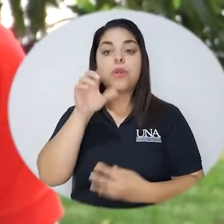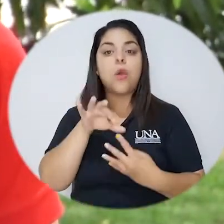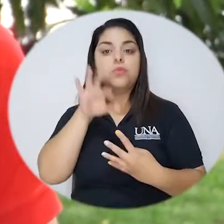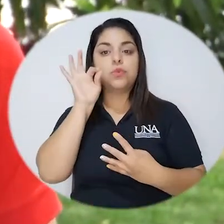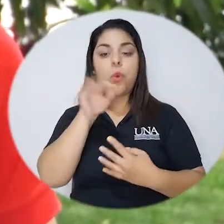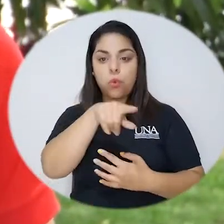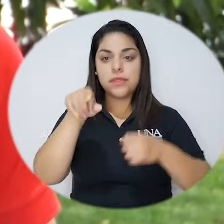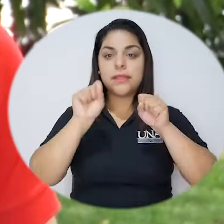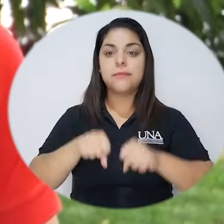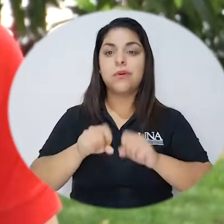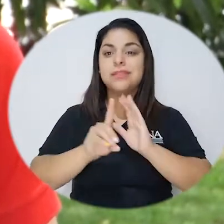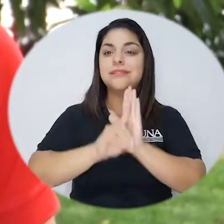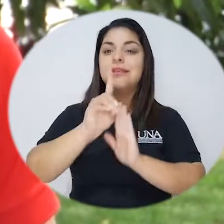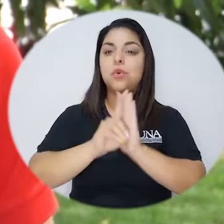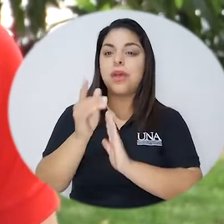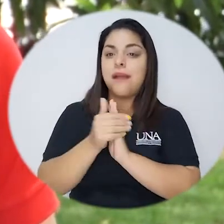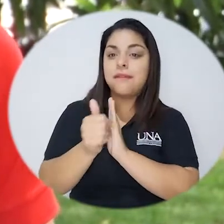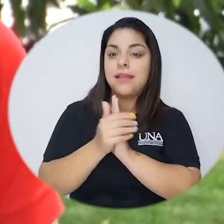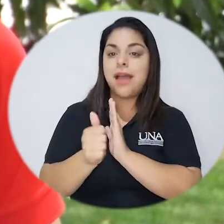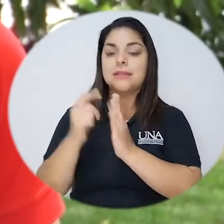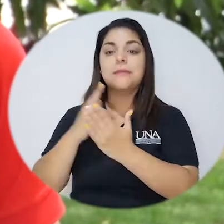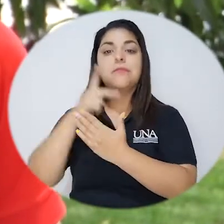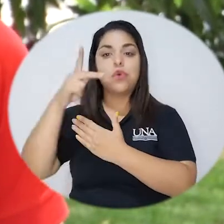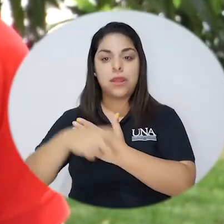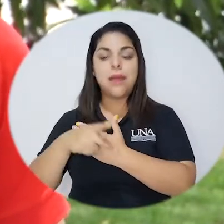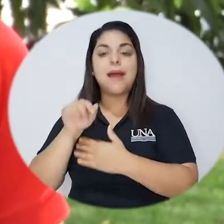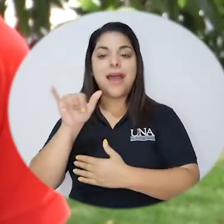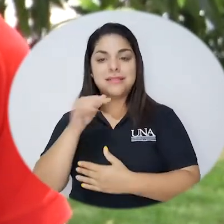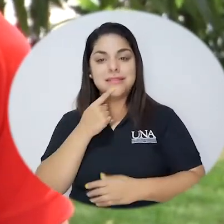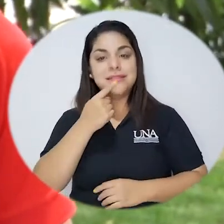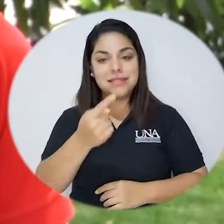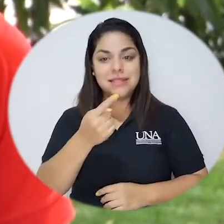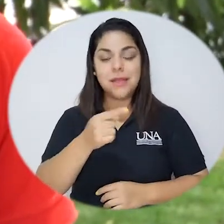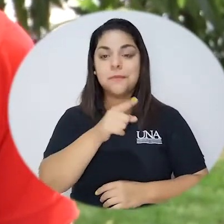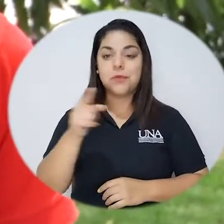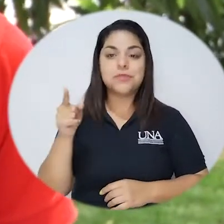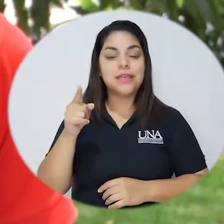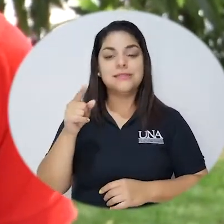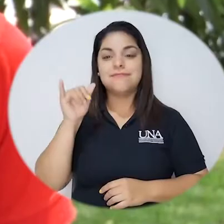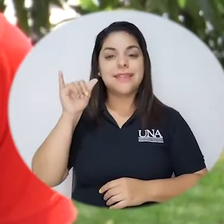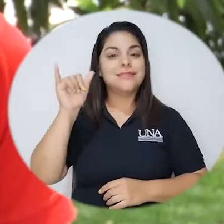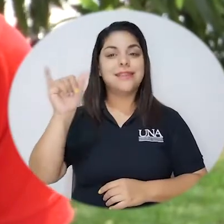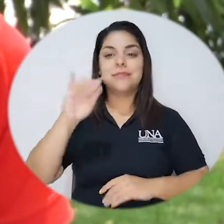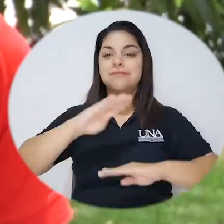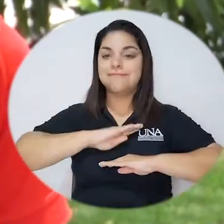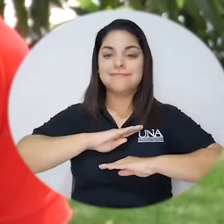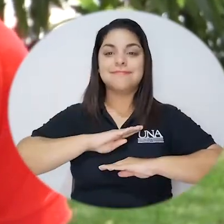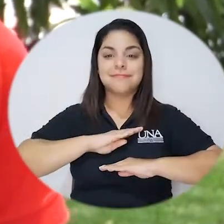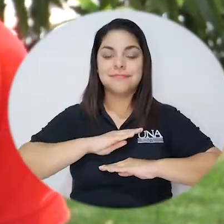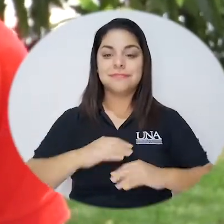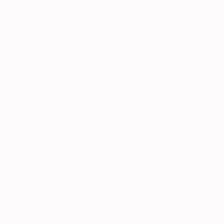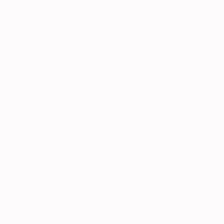ustedes van a desarrollar las habilidades que el programa así les indica y quedarán eternamente